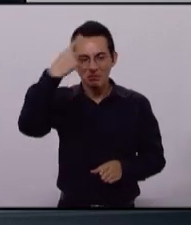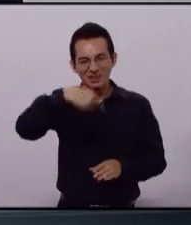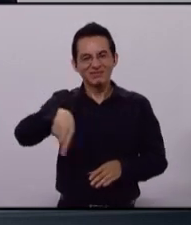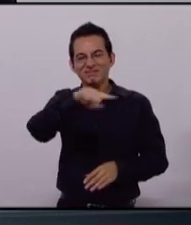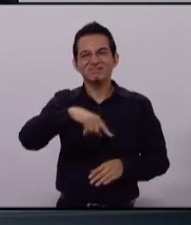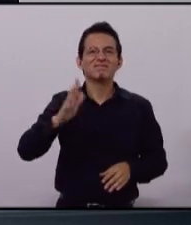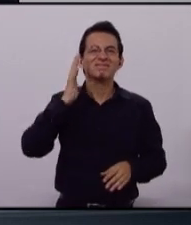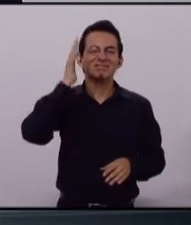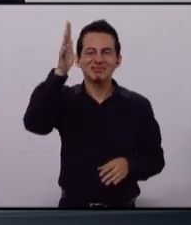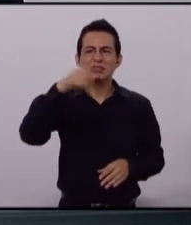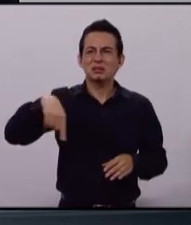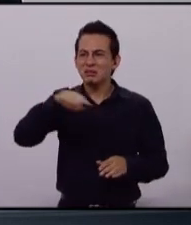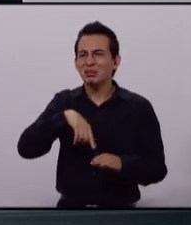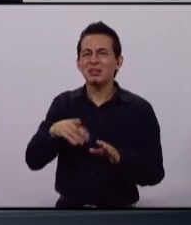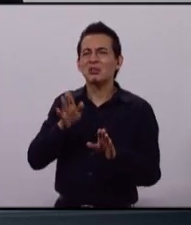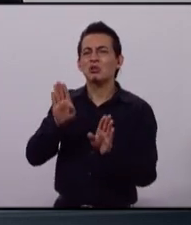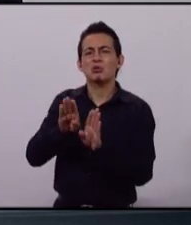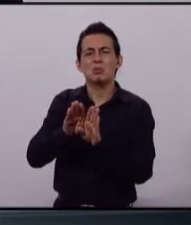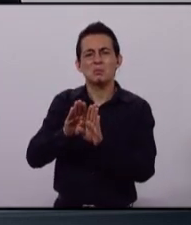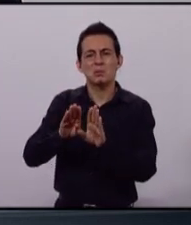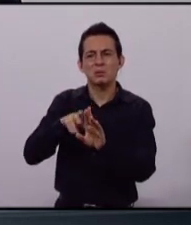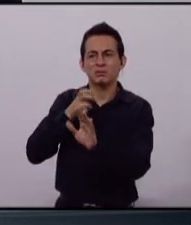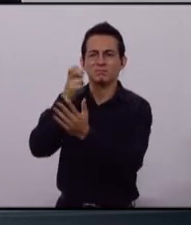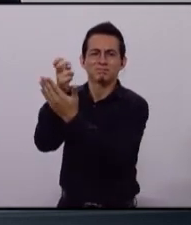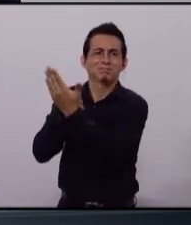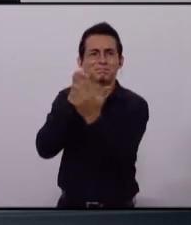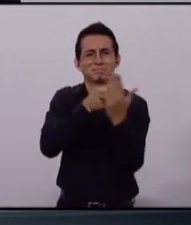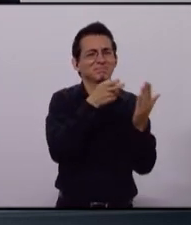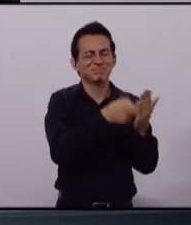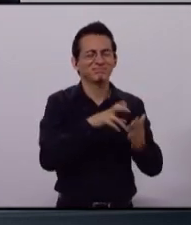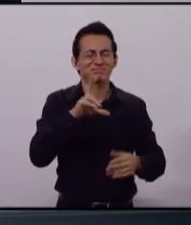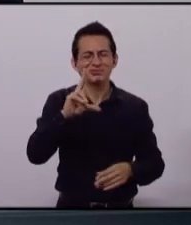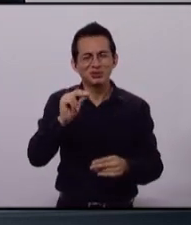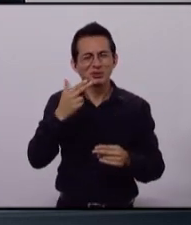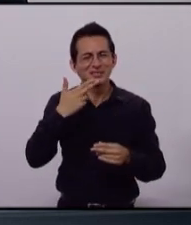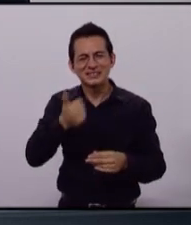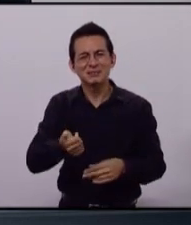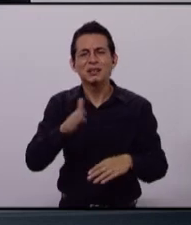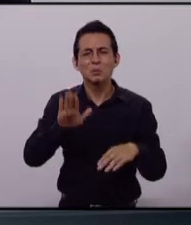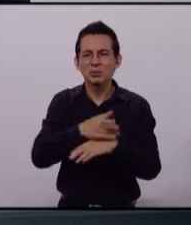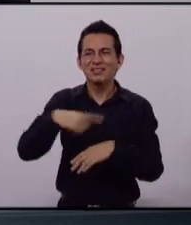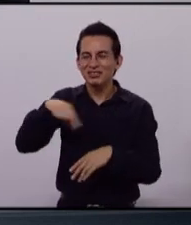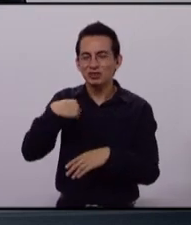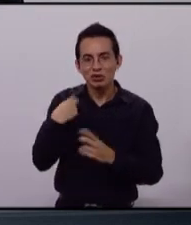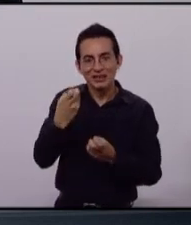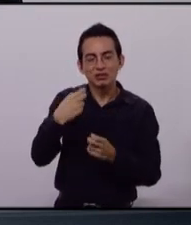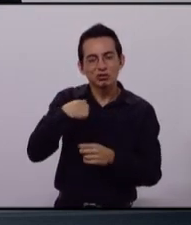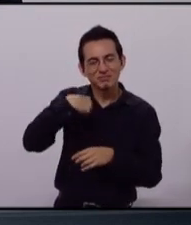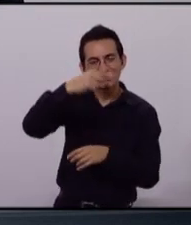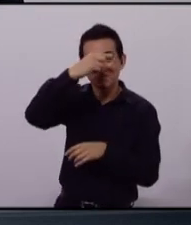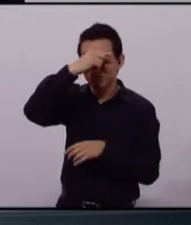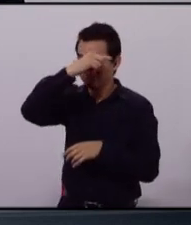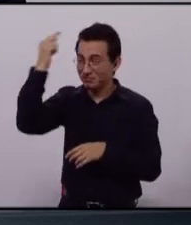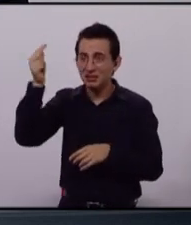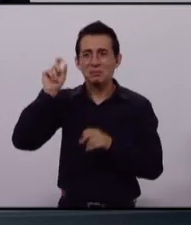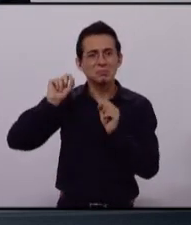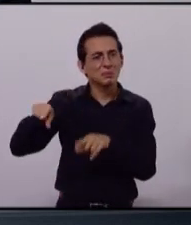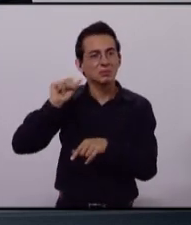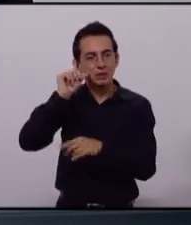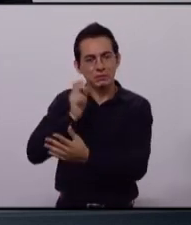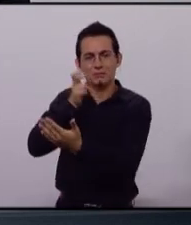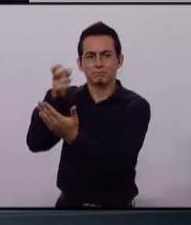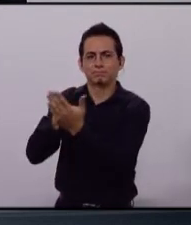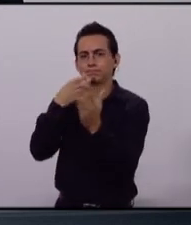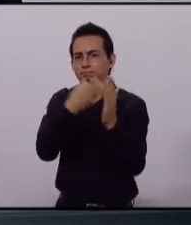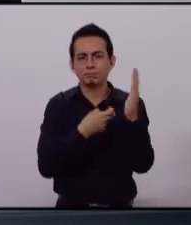no nos ataquemos, respetémonos, ya basta, por eso estoy harto de este tipo de política, por eso me uno a participar en esto,